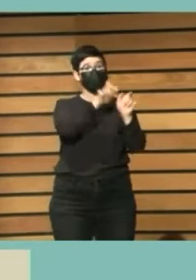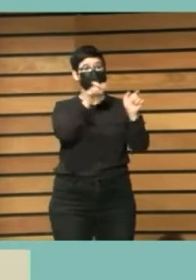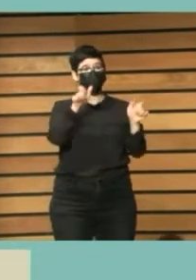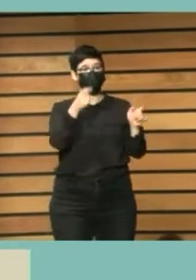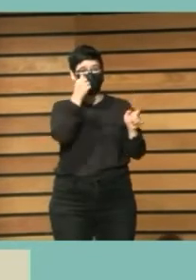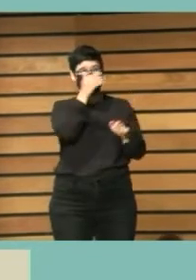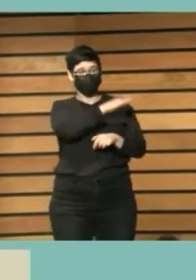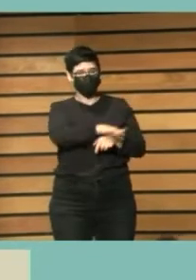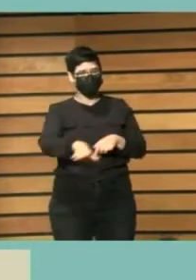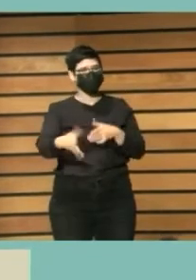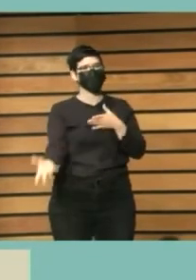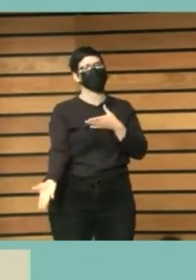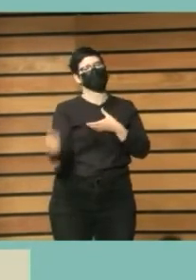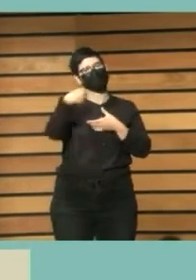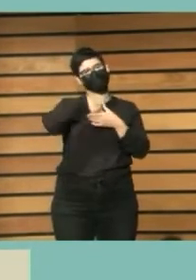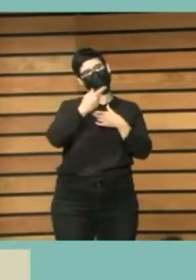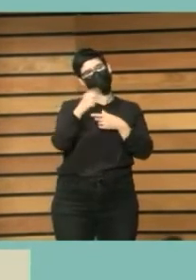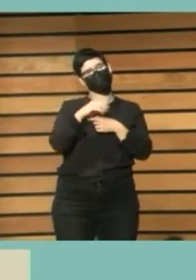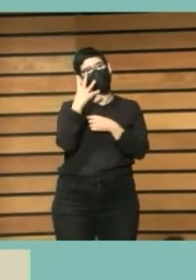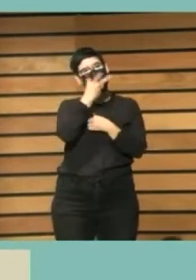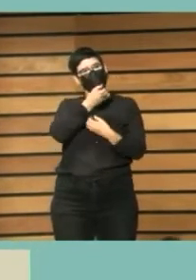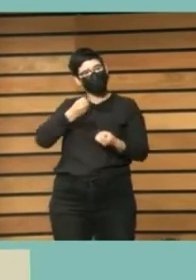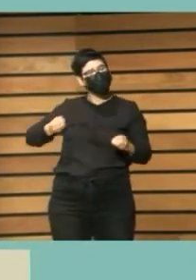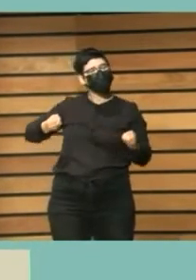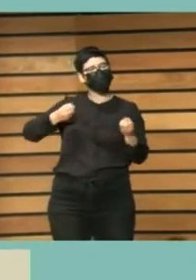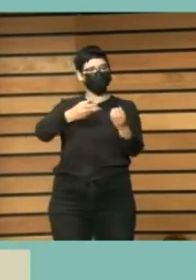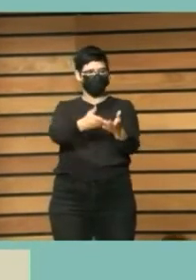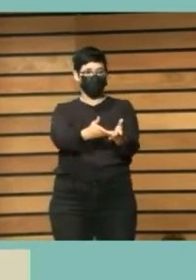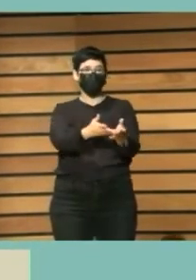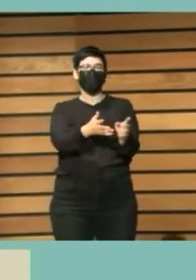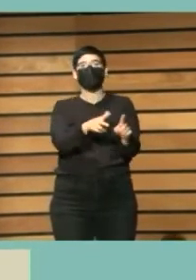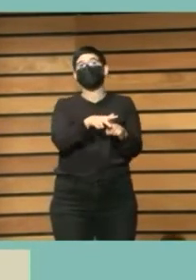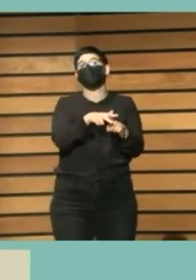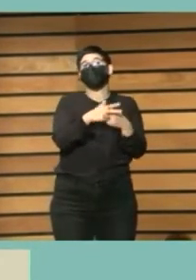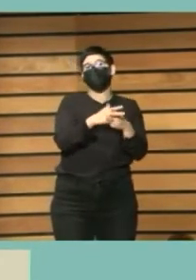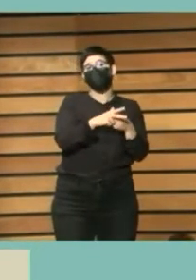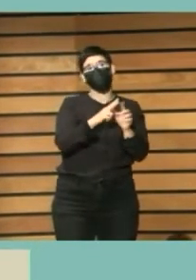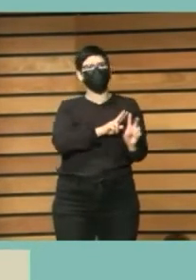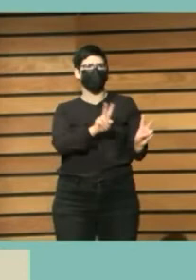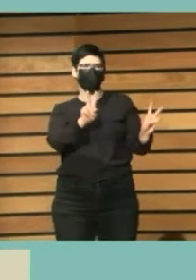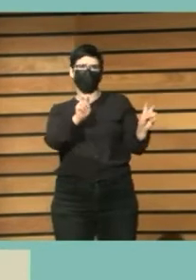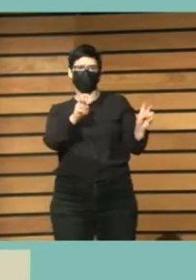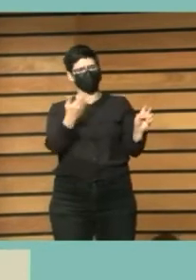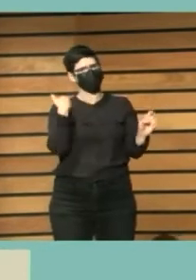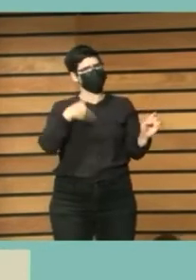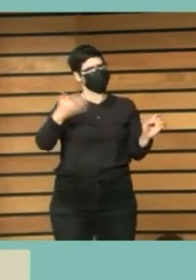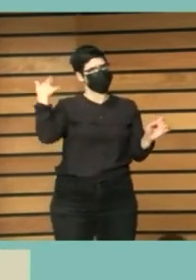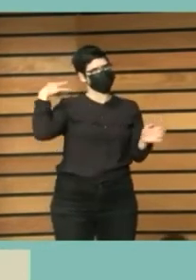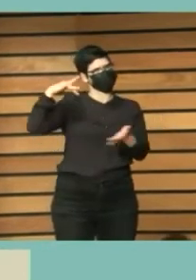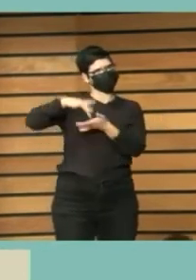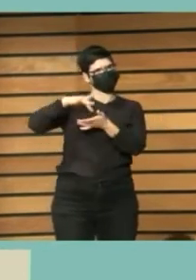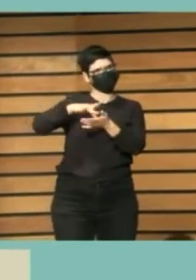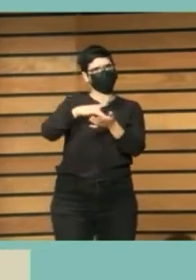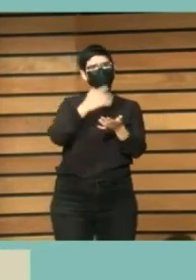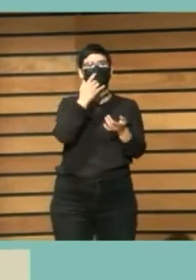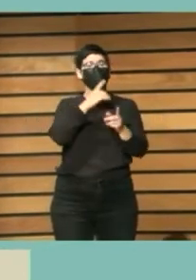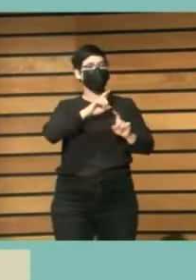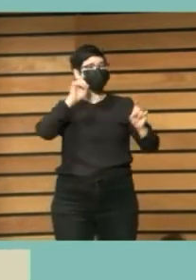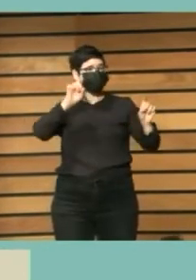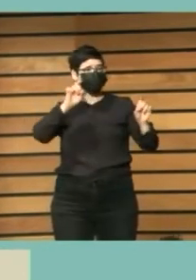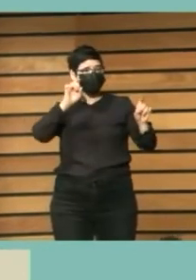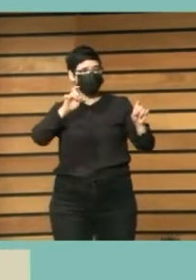como pueden ser los cuentacuentos y en esos talleres un poco más novedosos aunque ya llevan unos años como puede ser robótica educativa